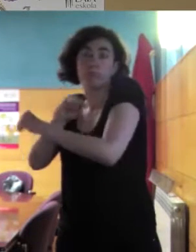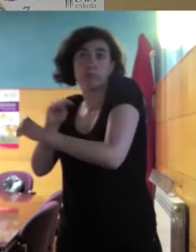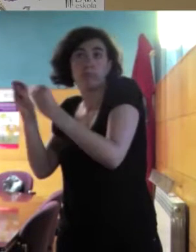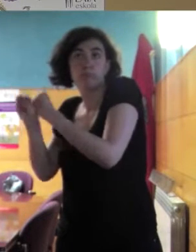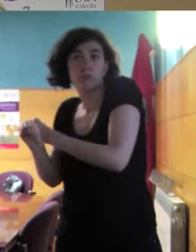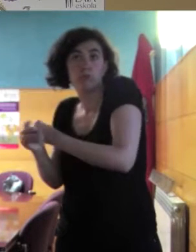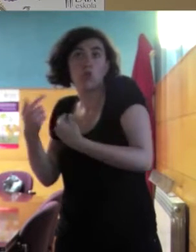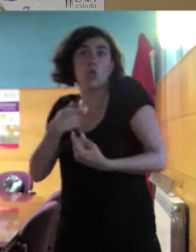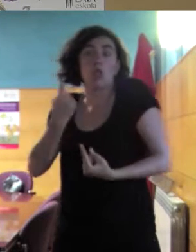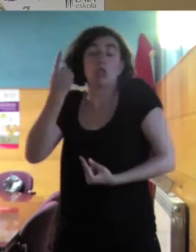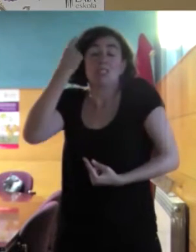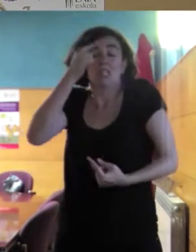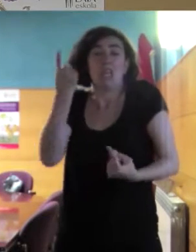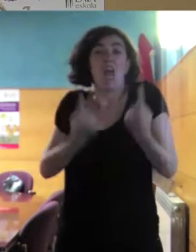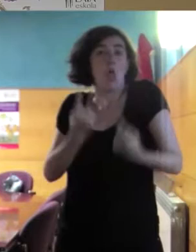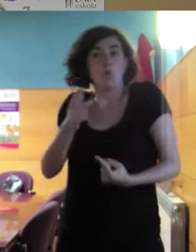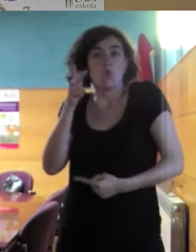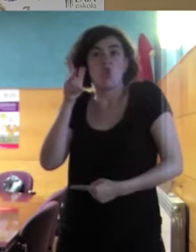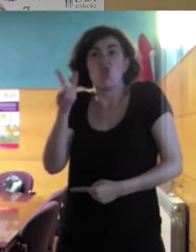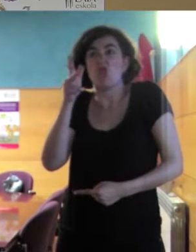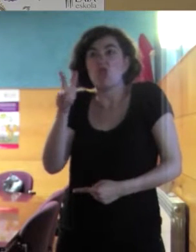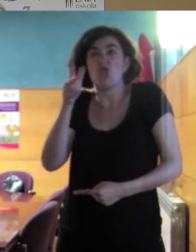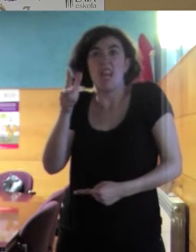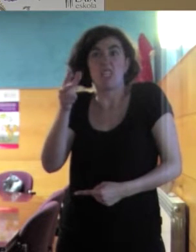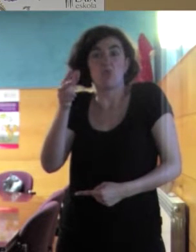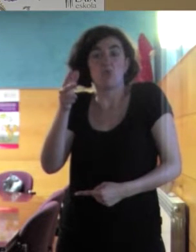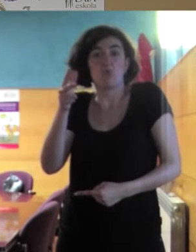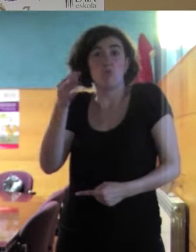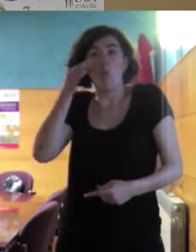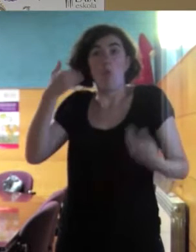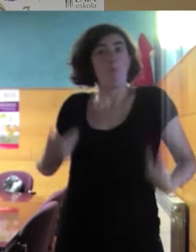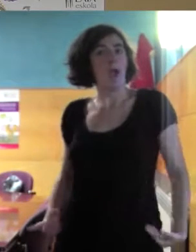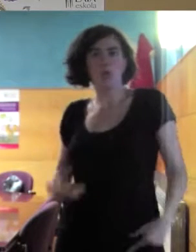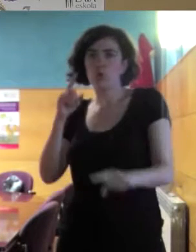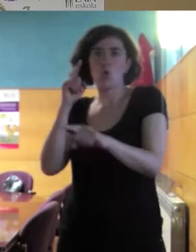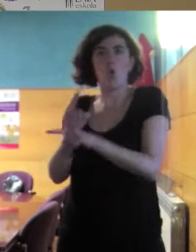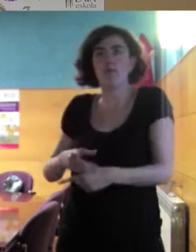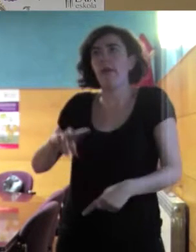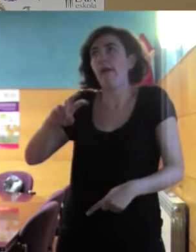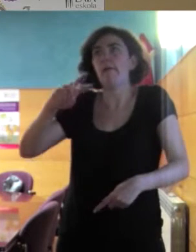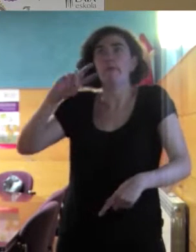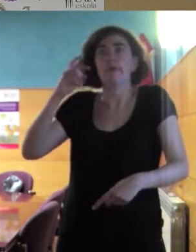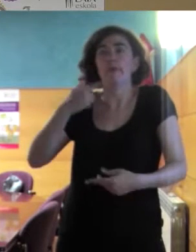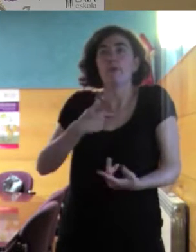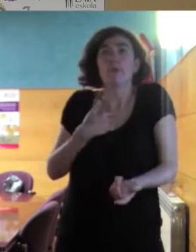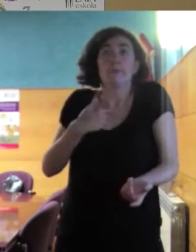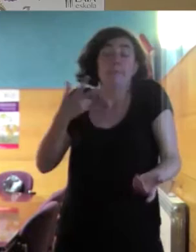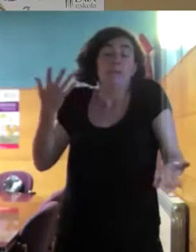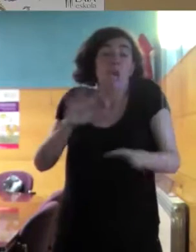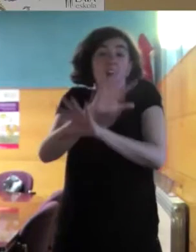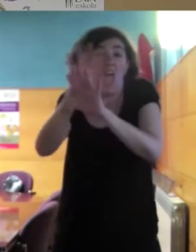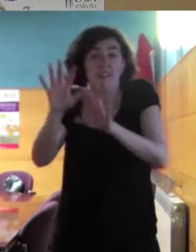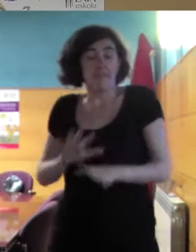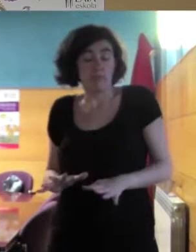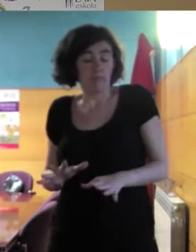los derechos humanos, ni en la interculturalidad, le da igual la cohesión social. Y a veces nos va así como nos va, pues en parte por